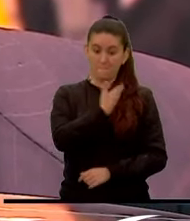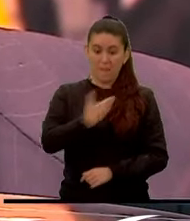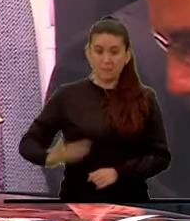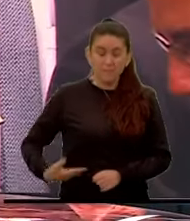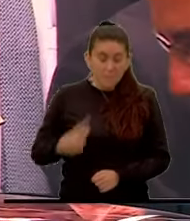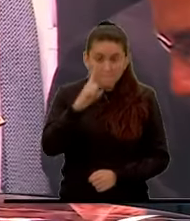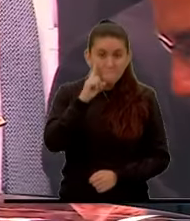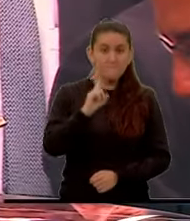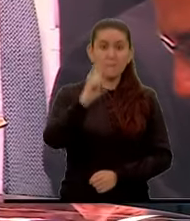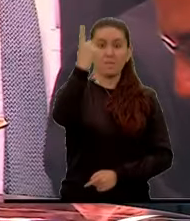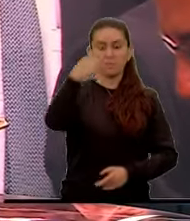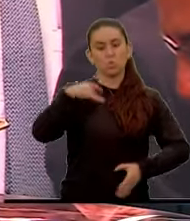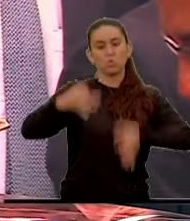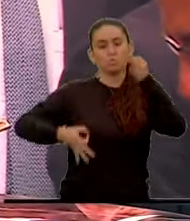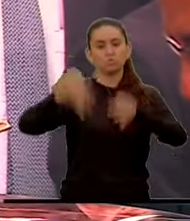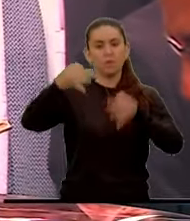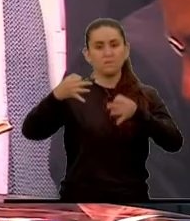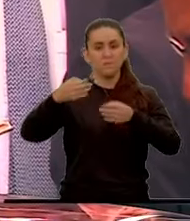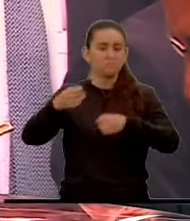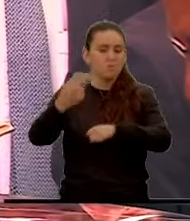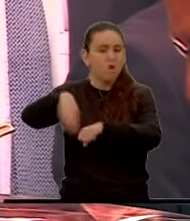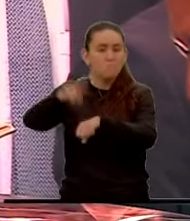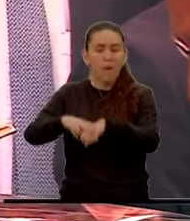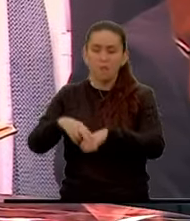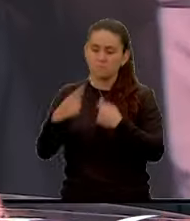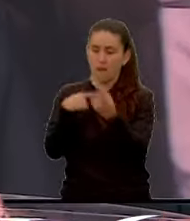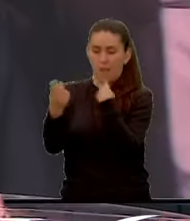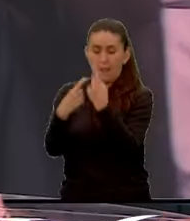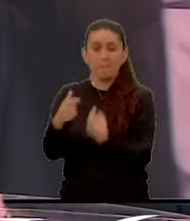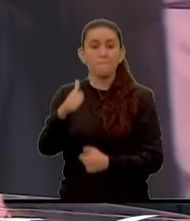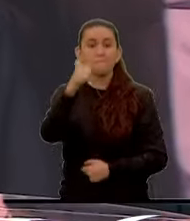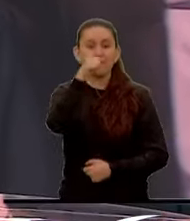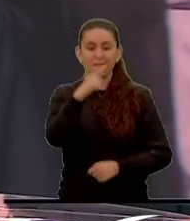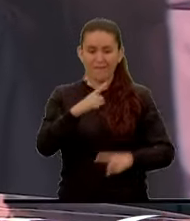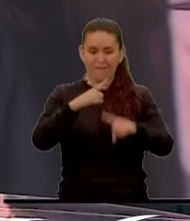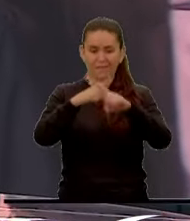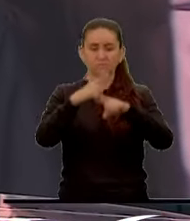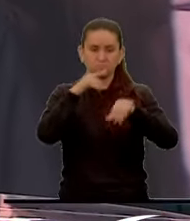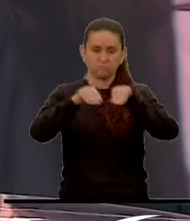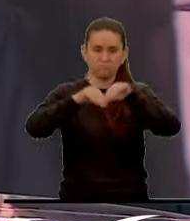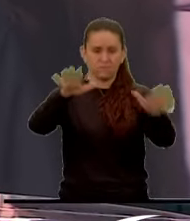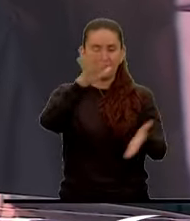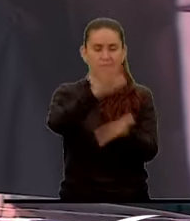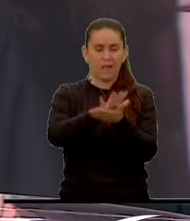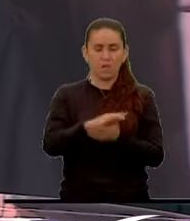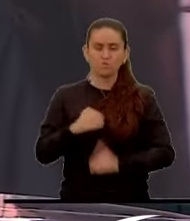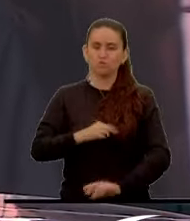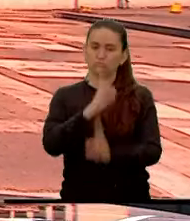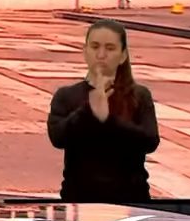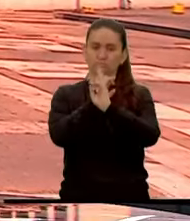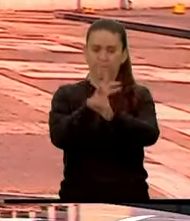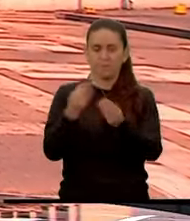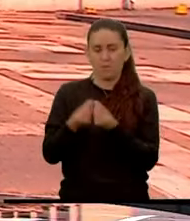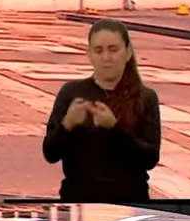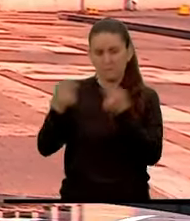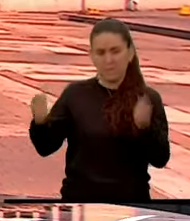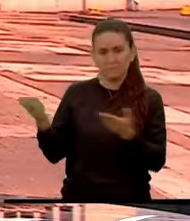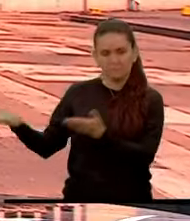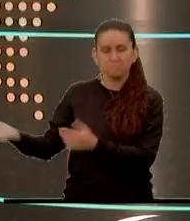por la justicia ordinaria. En su cuenta de X aseguró que mañana dará una opinión sobre la acusación. Catalina Vargas nos amplía.